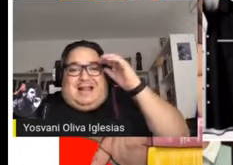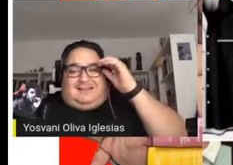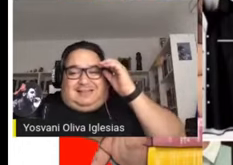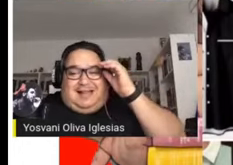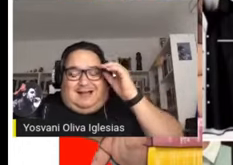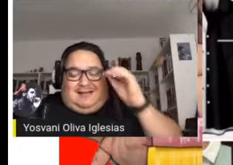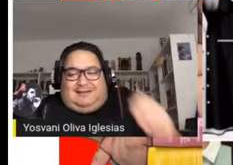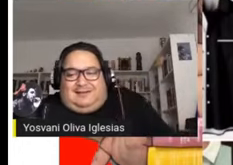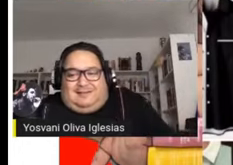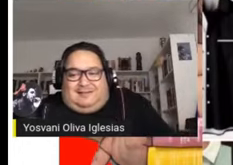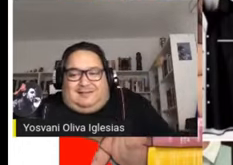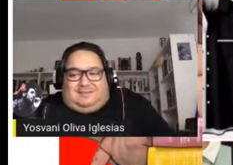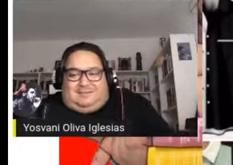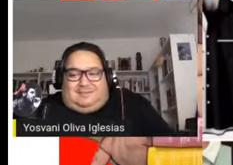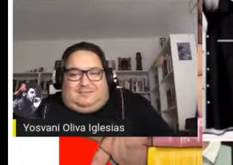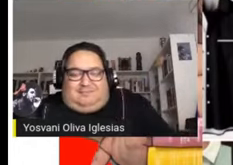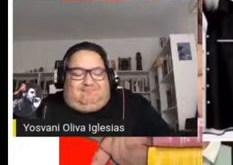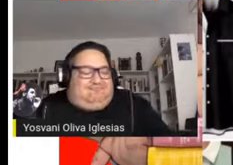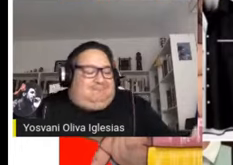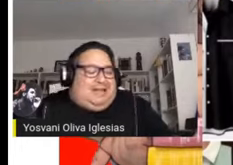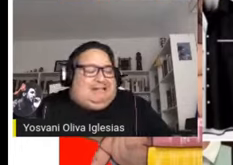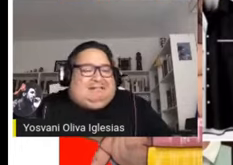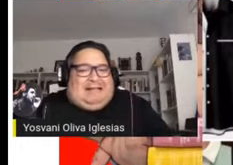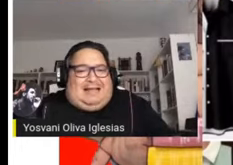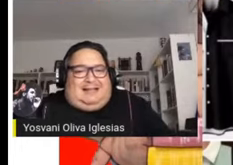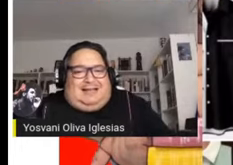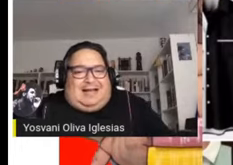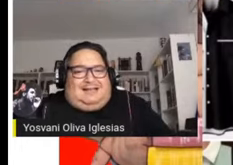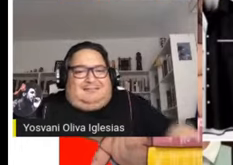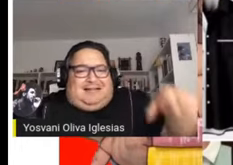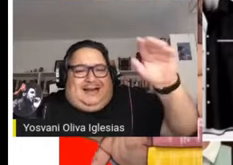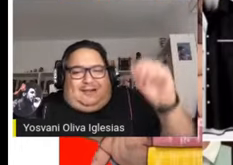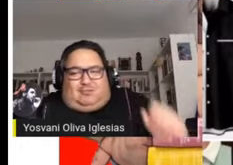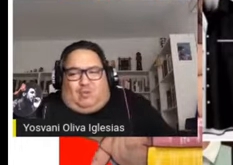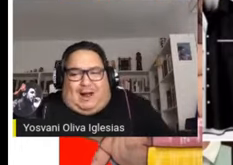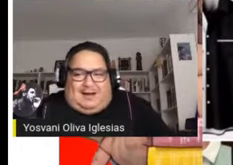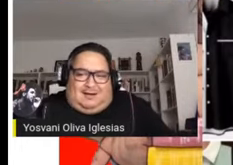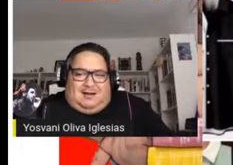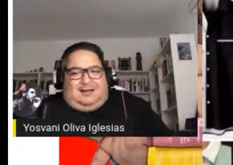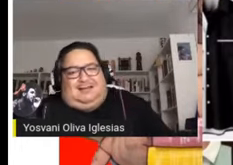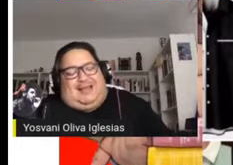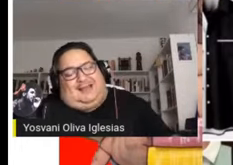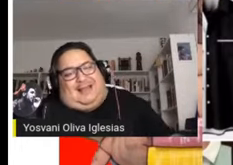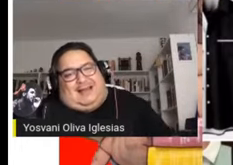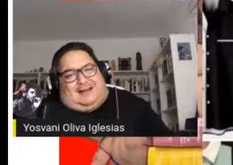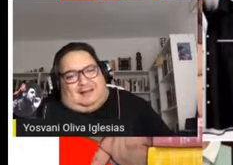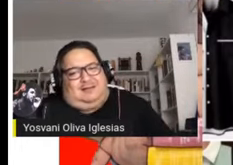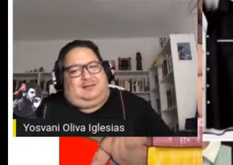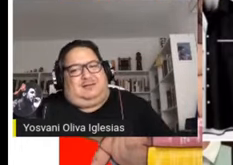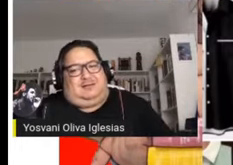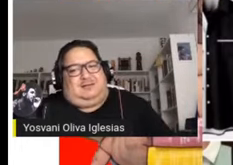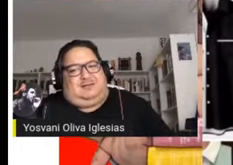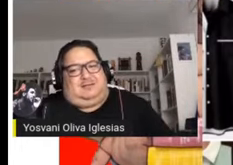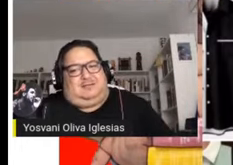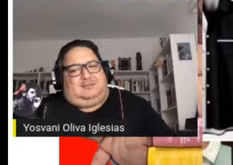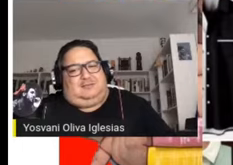diferencia estética, intelectual de ideas.